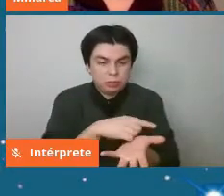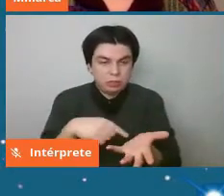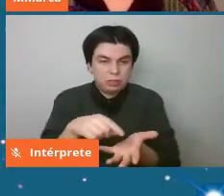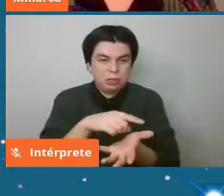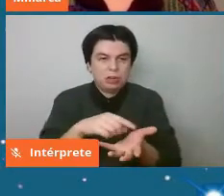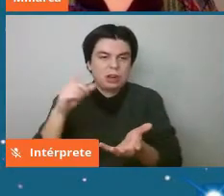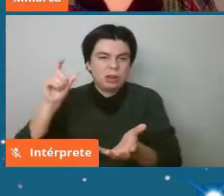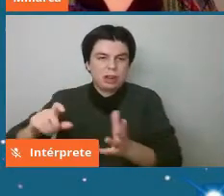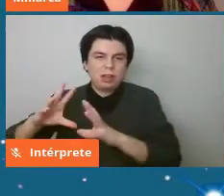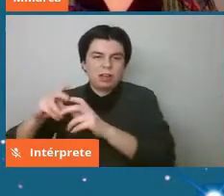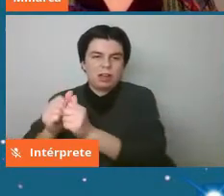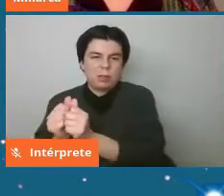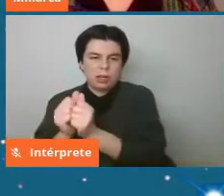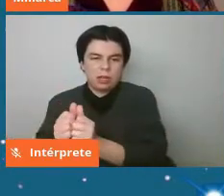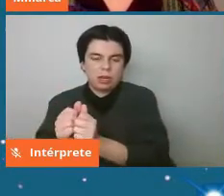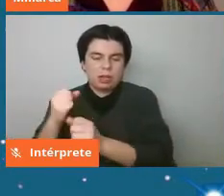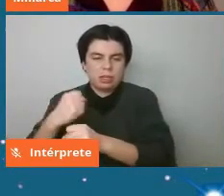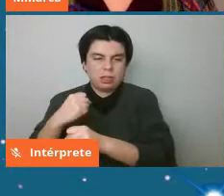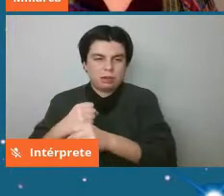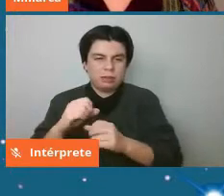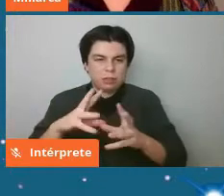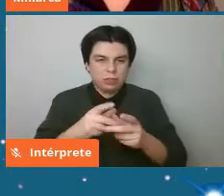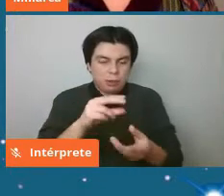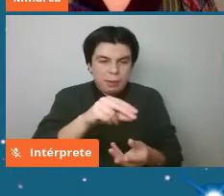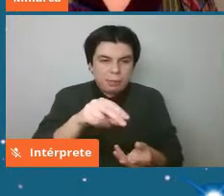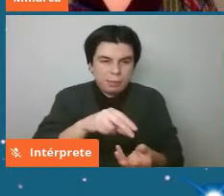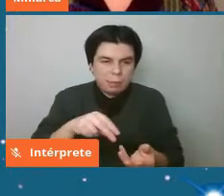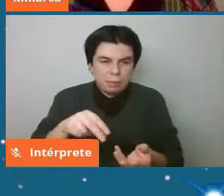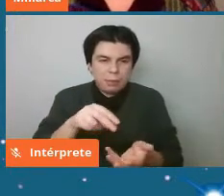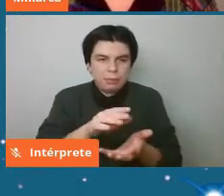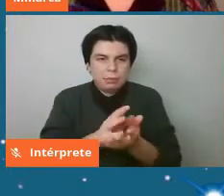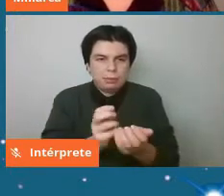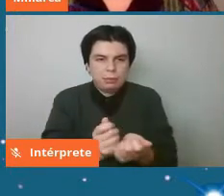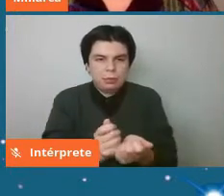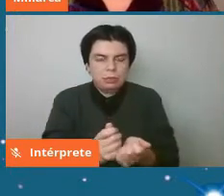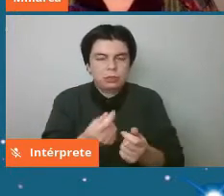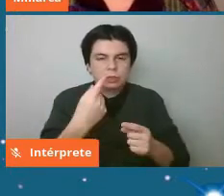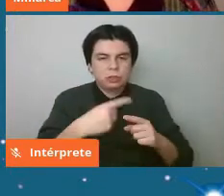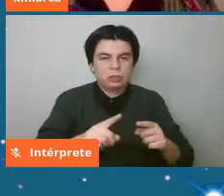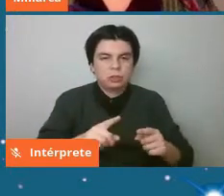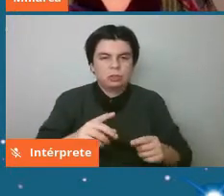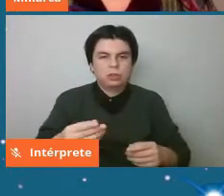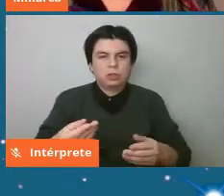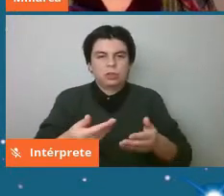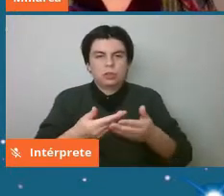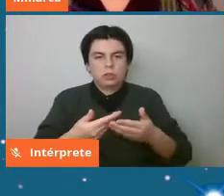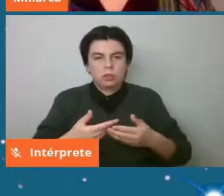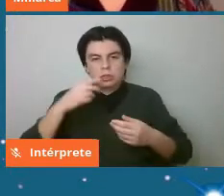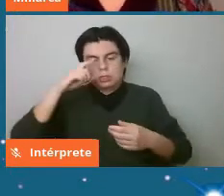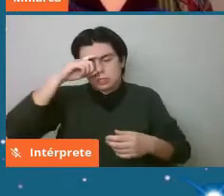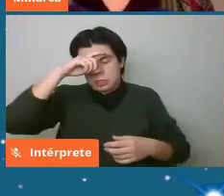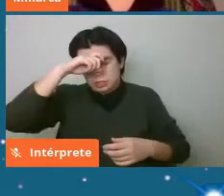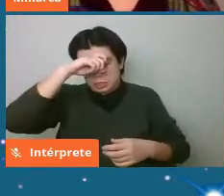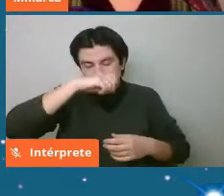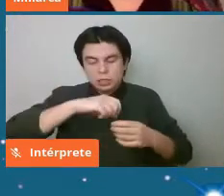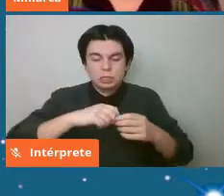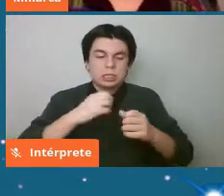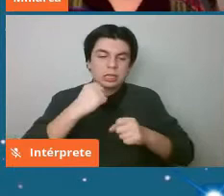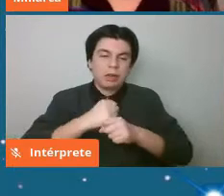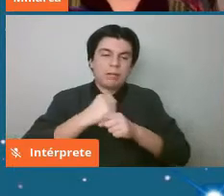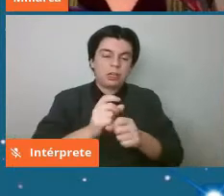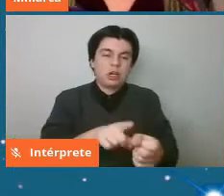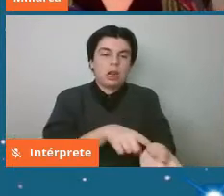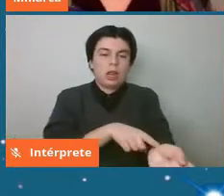un un encuentro de puro fragmento y después entonces eso nos da mucho trabajo es muy largo el proceso para